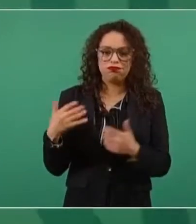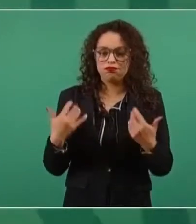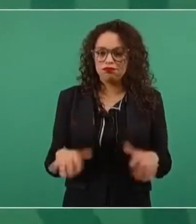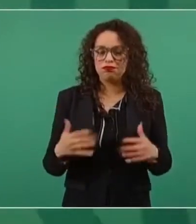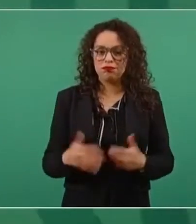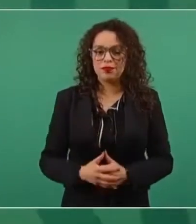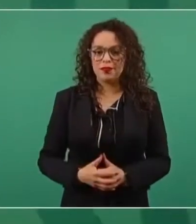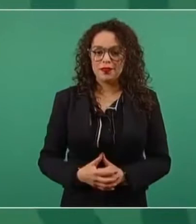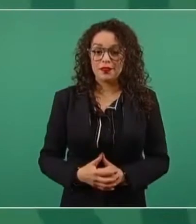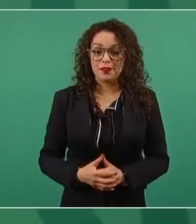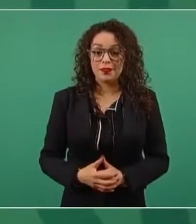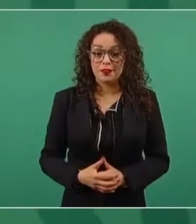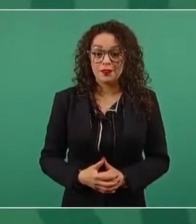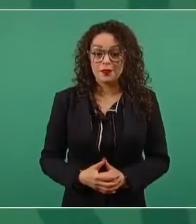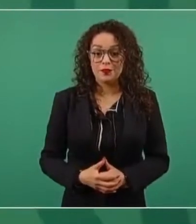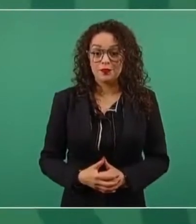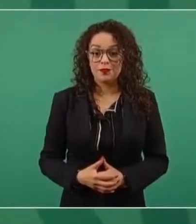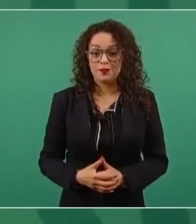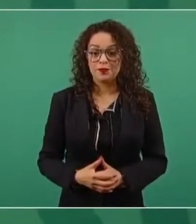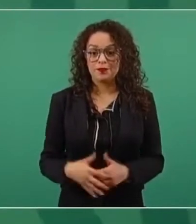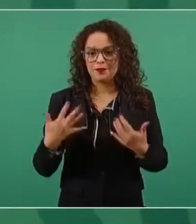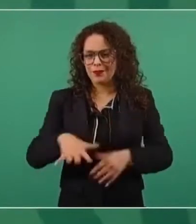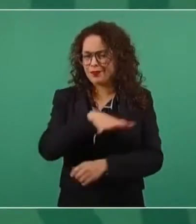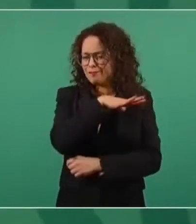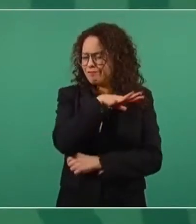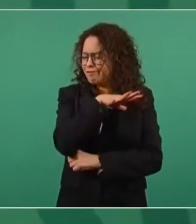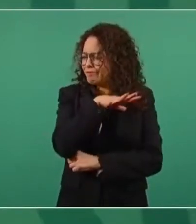que cosa tan